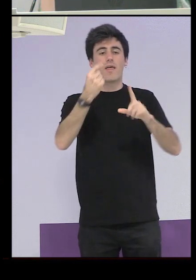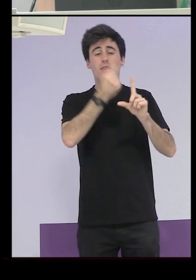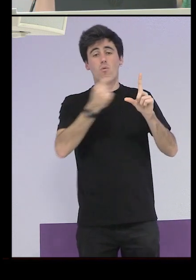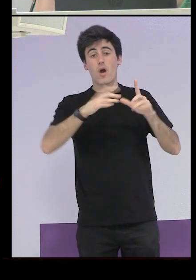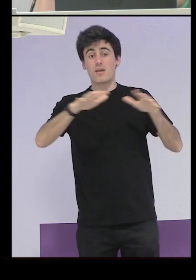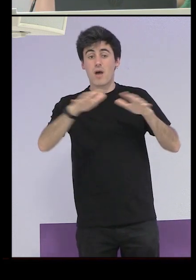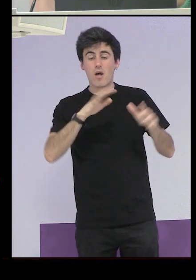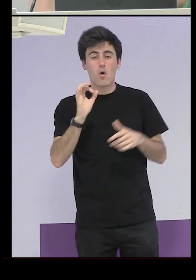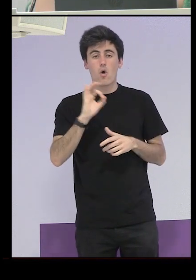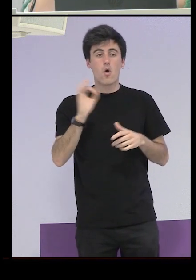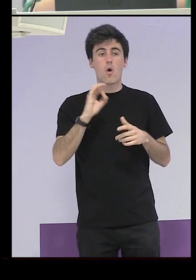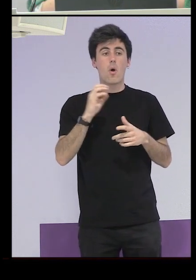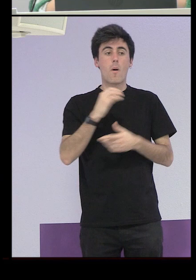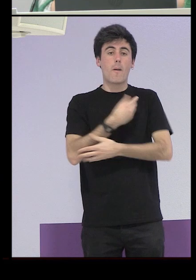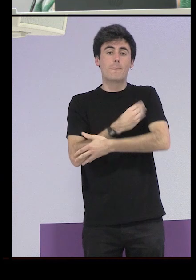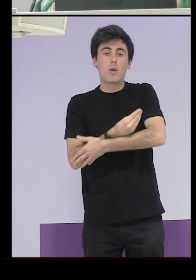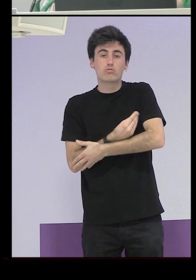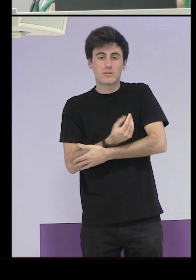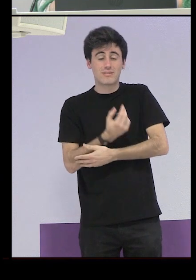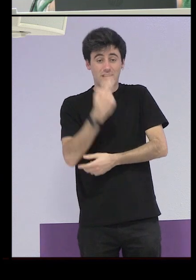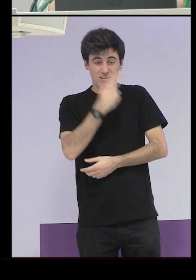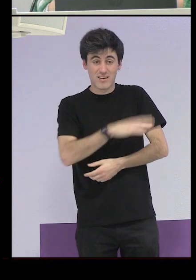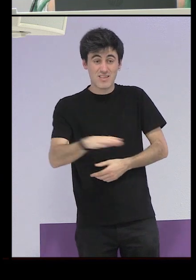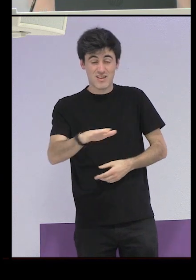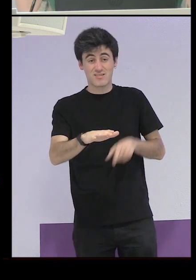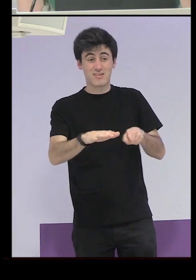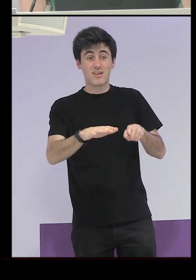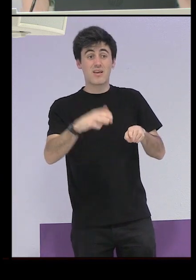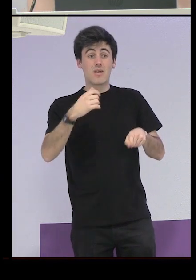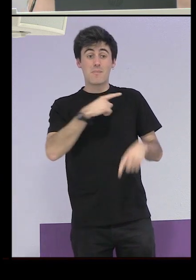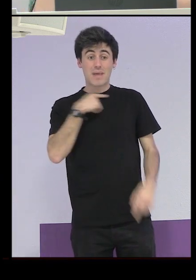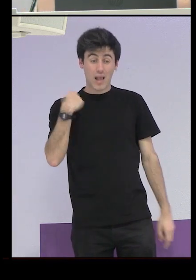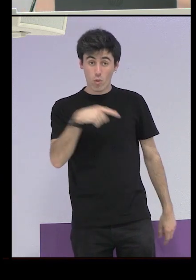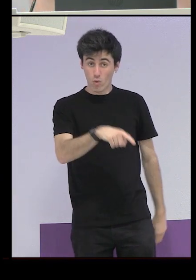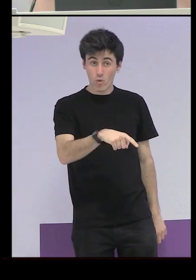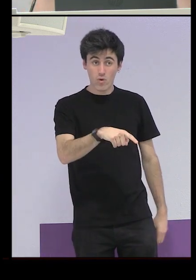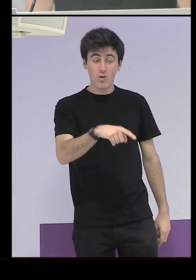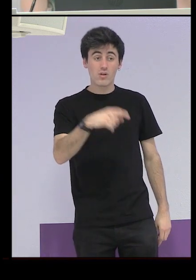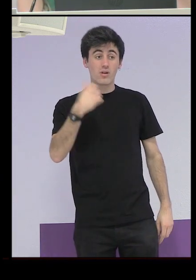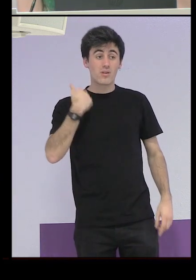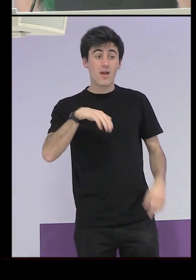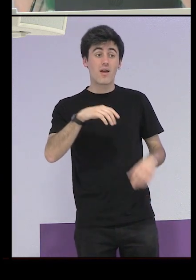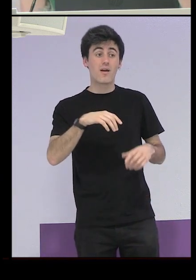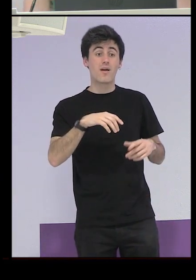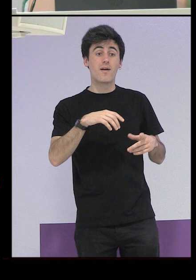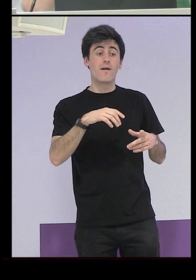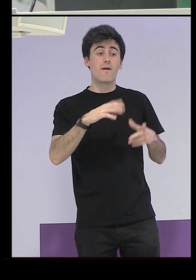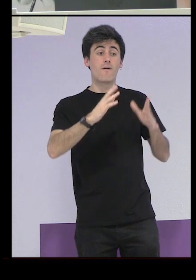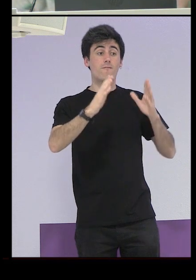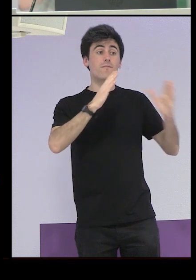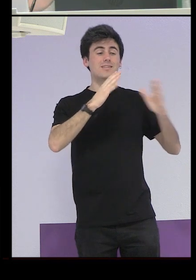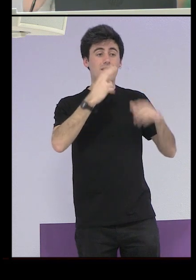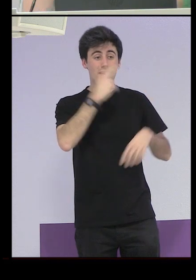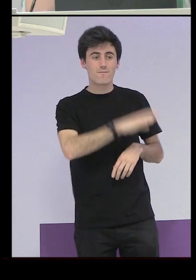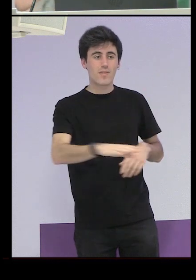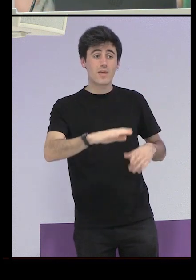con una idea de fondo de bueno estas niñas han pecado de alguna manera se han saltado la fase de la infancia si